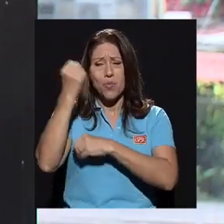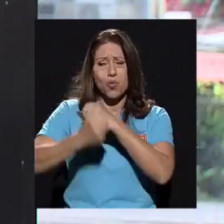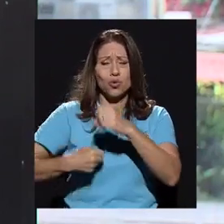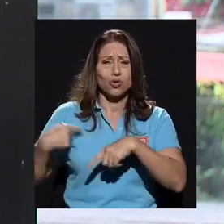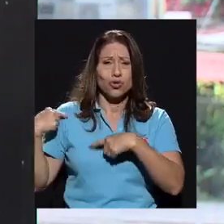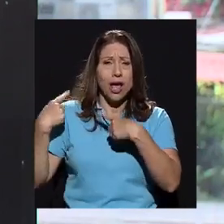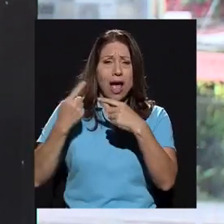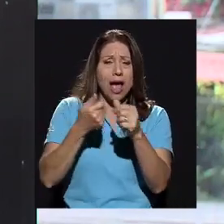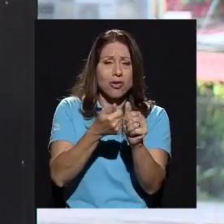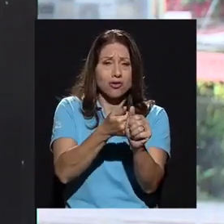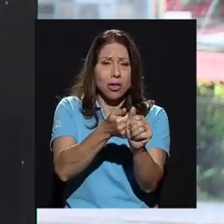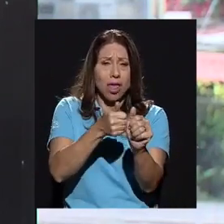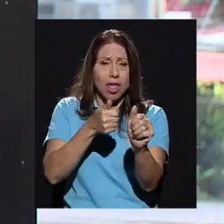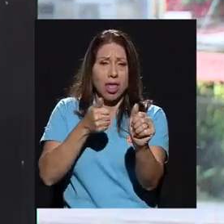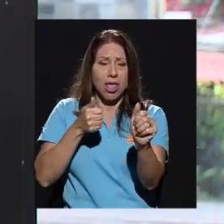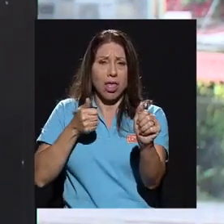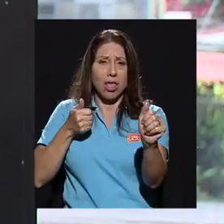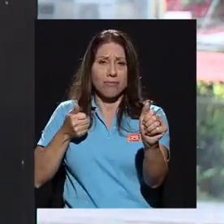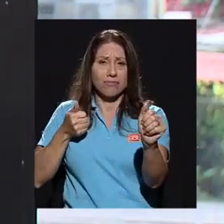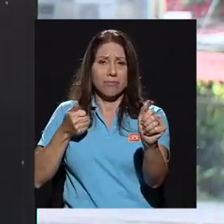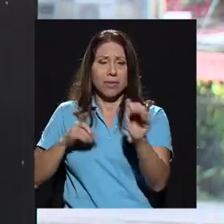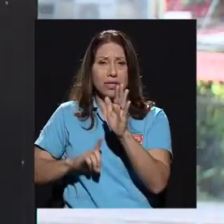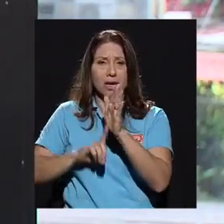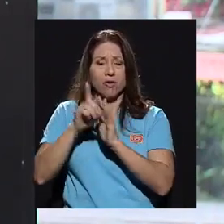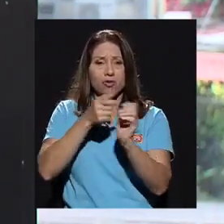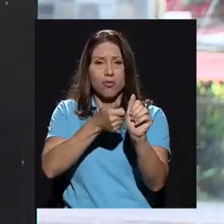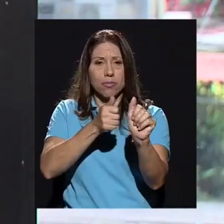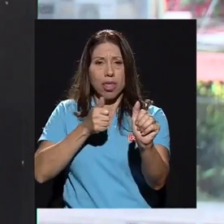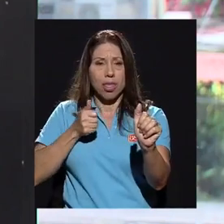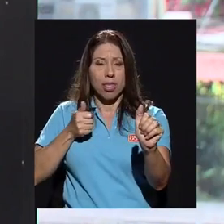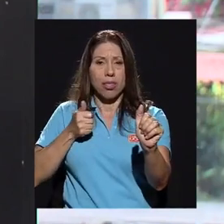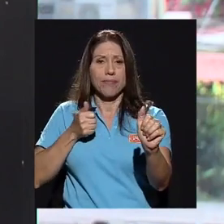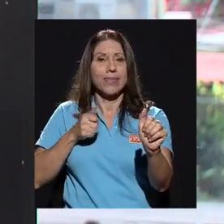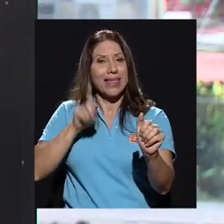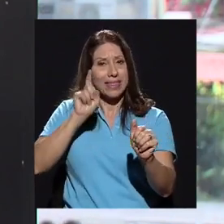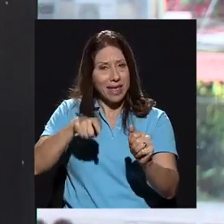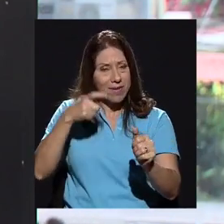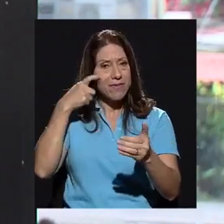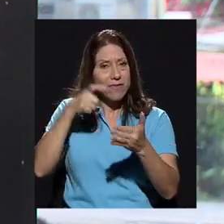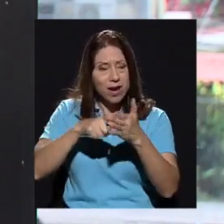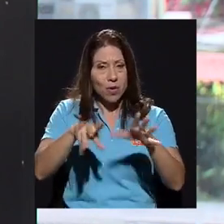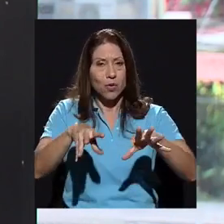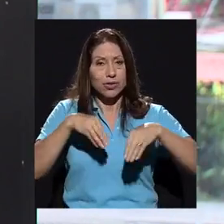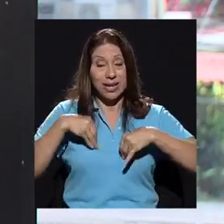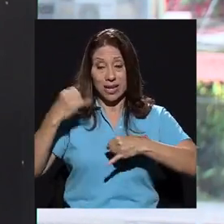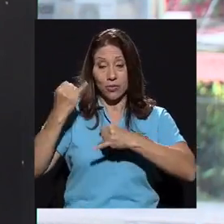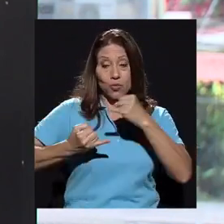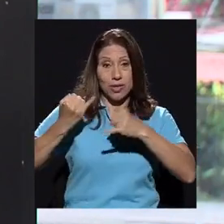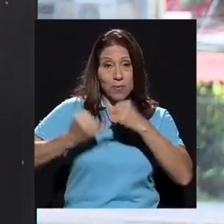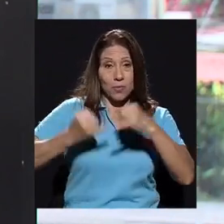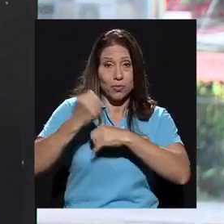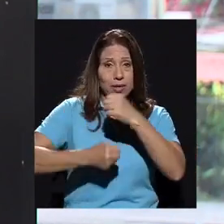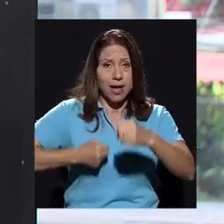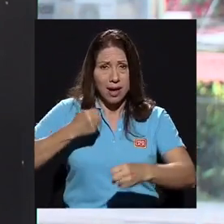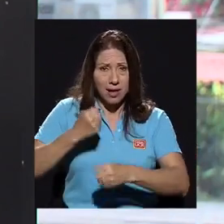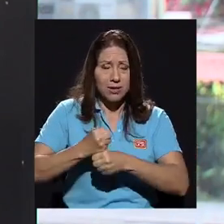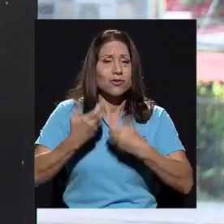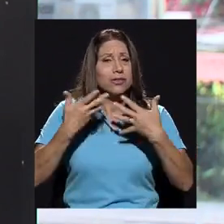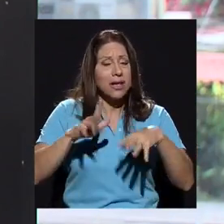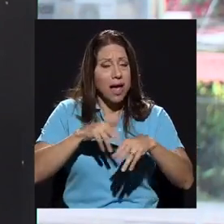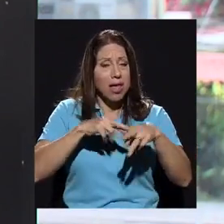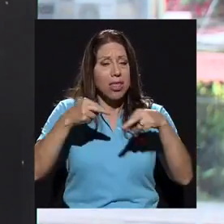rezagadas en su desarrollo. Sí hay que reconocer que en los últimos años las sedes han ido